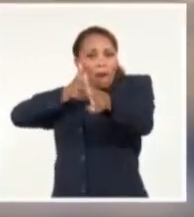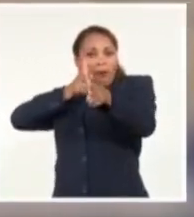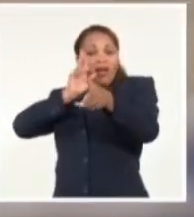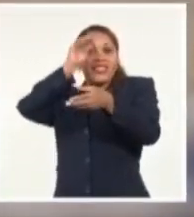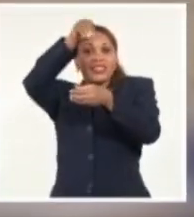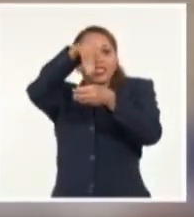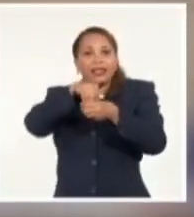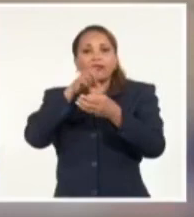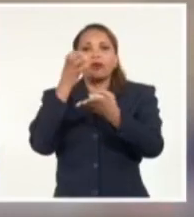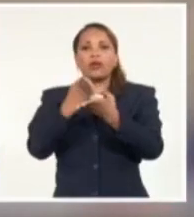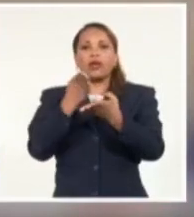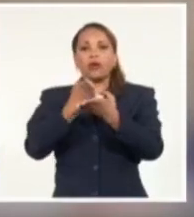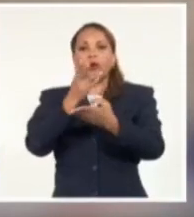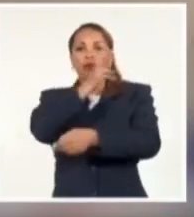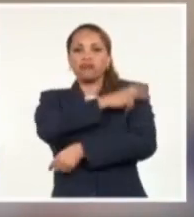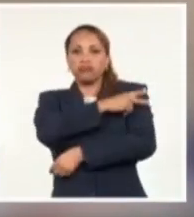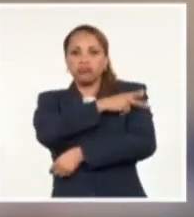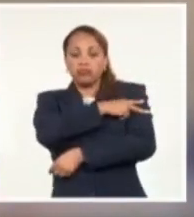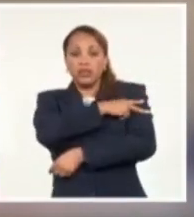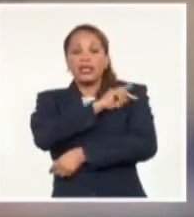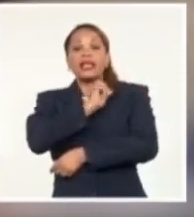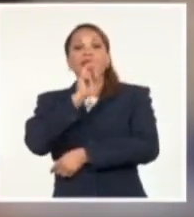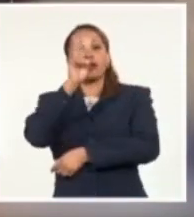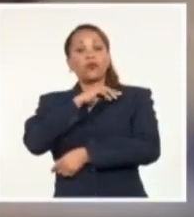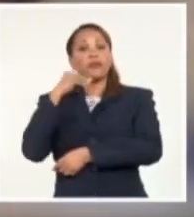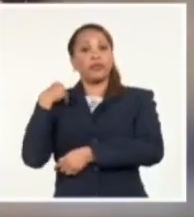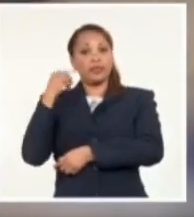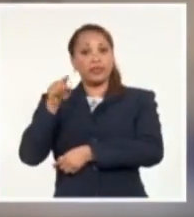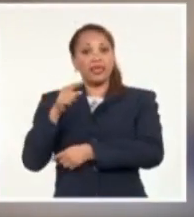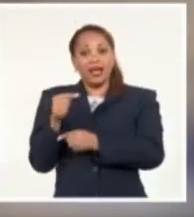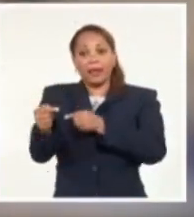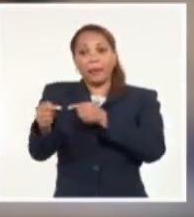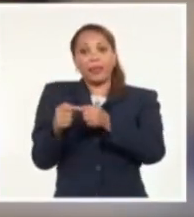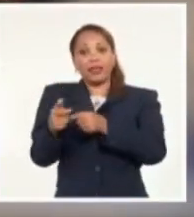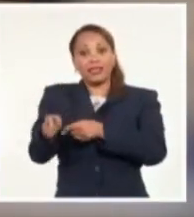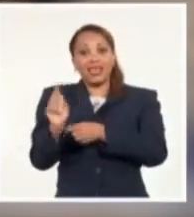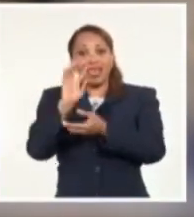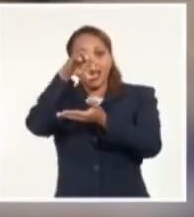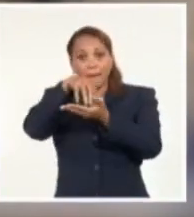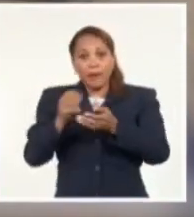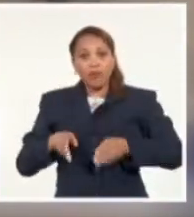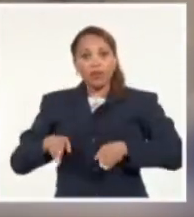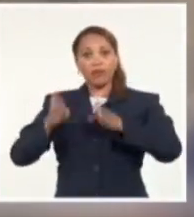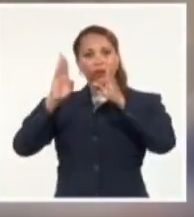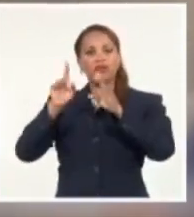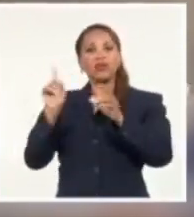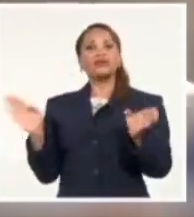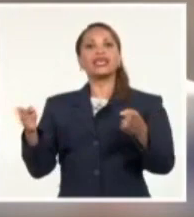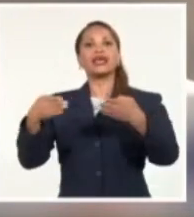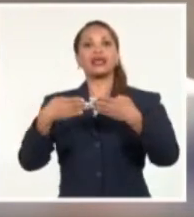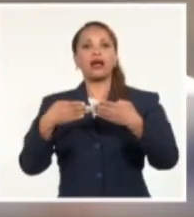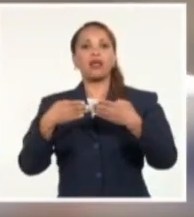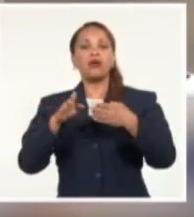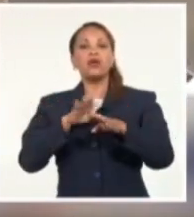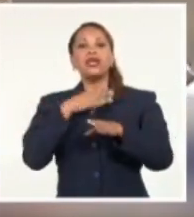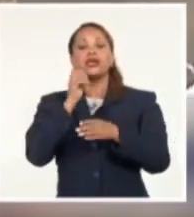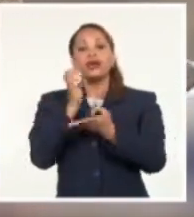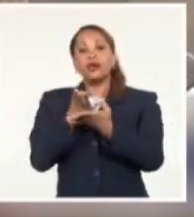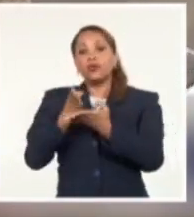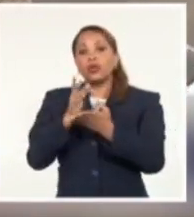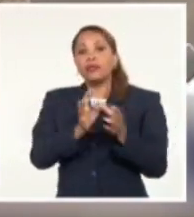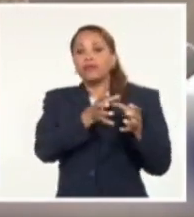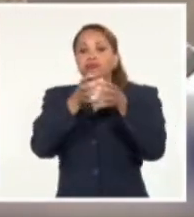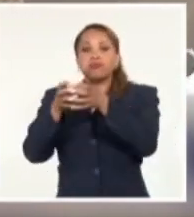establecimiento y la Escuela Colegiada de Medicina y Biociencia que se encuentran en el mismo edificio fueron cerrados mientras los estudiantes fueron